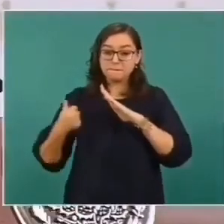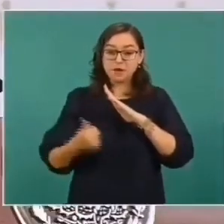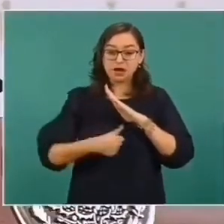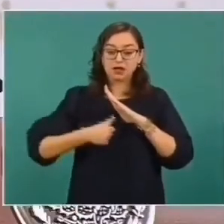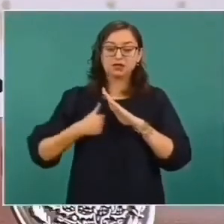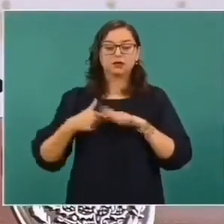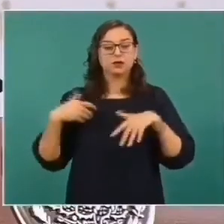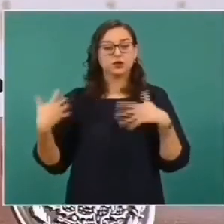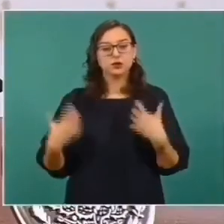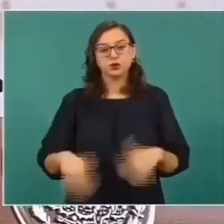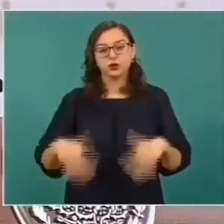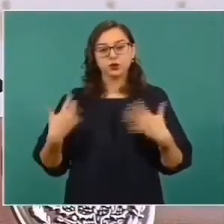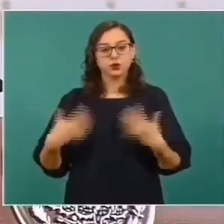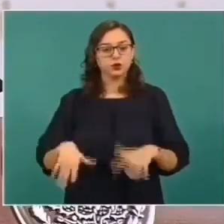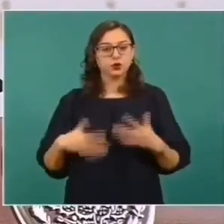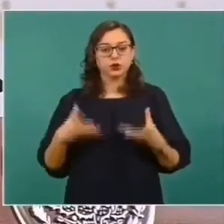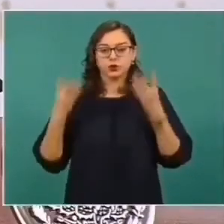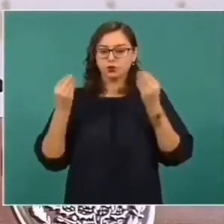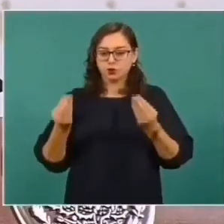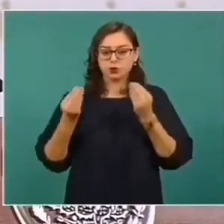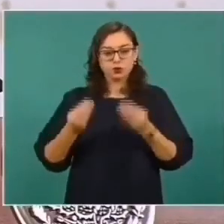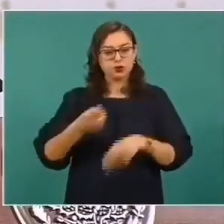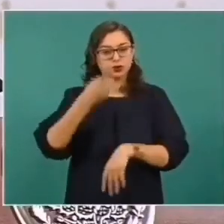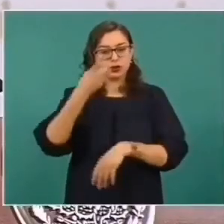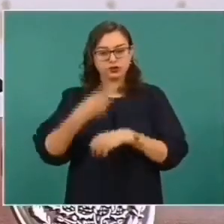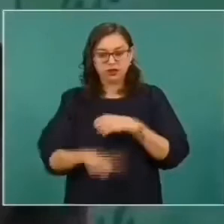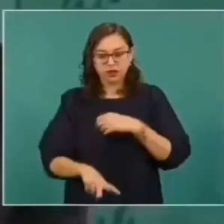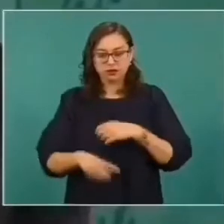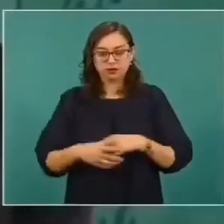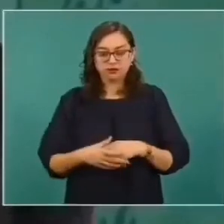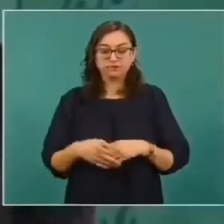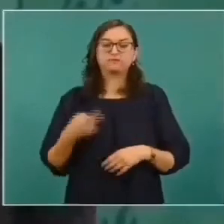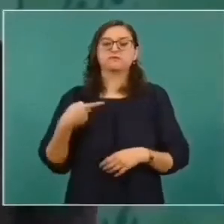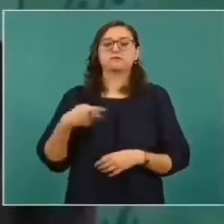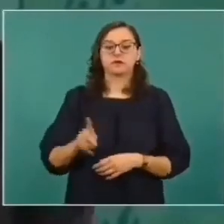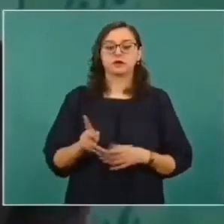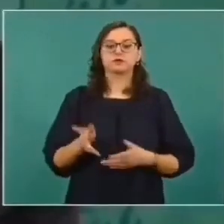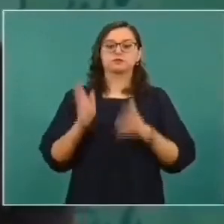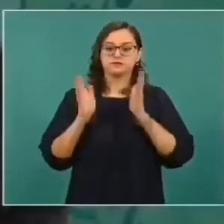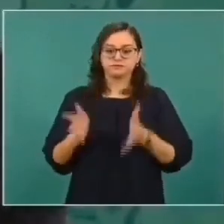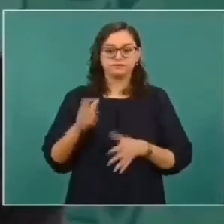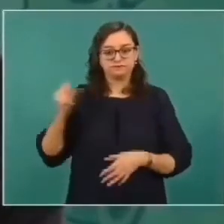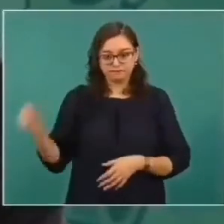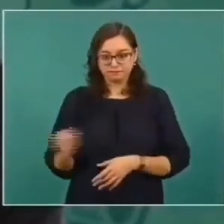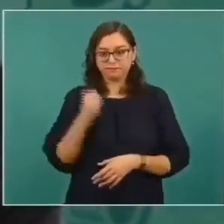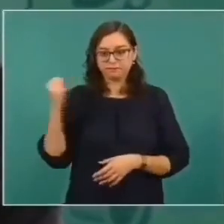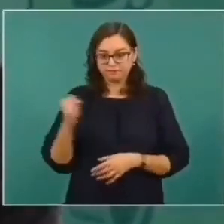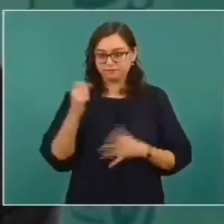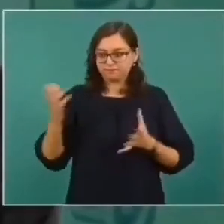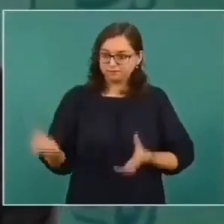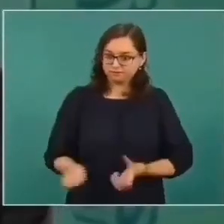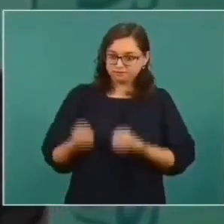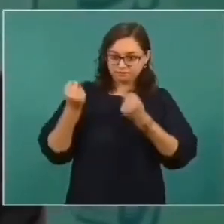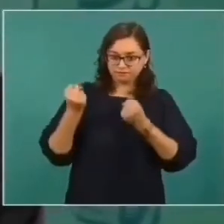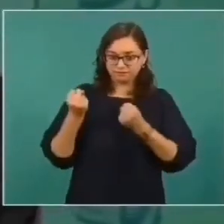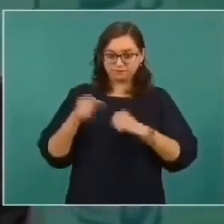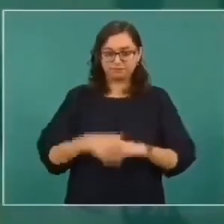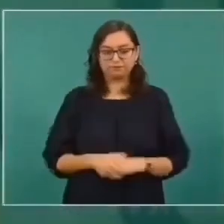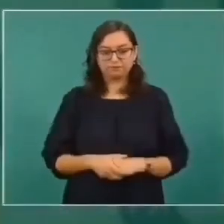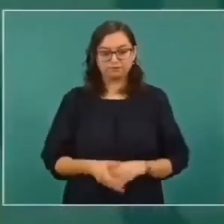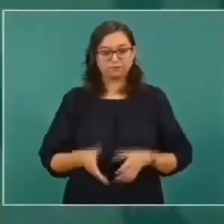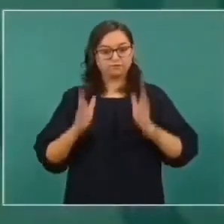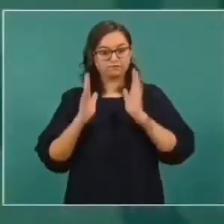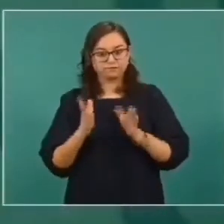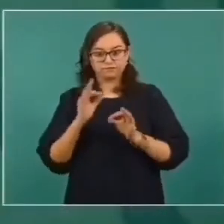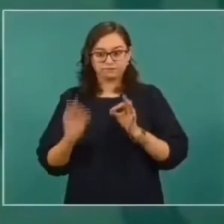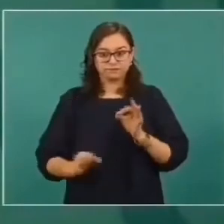todo esto que afectó mucho pero nos estamos recuperando afortunadamente entonces ya está